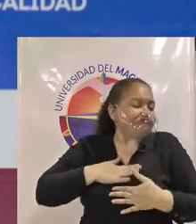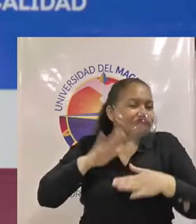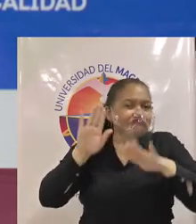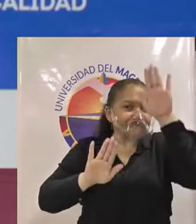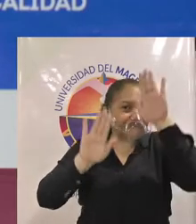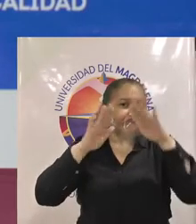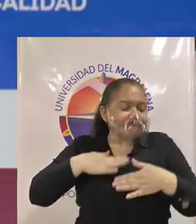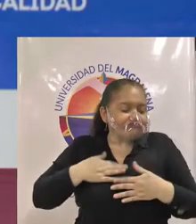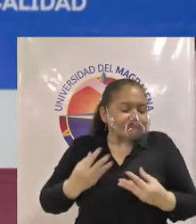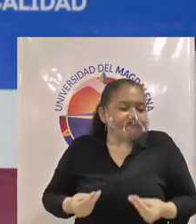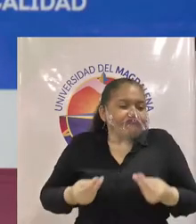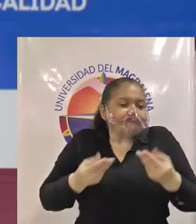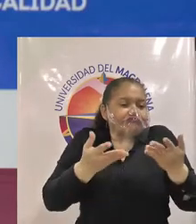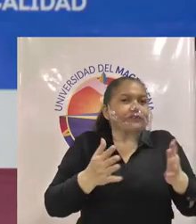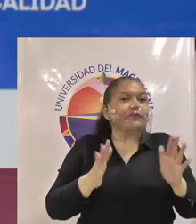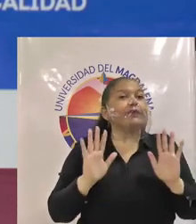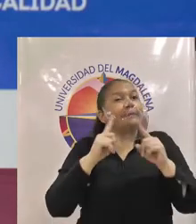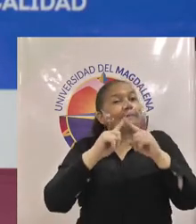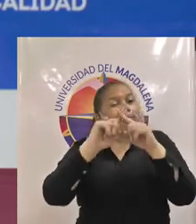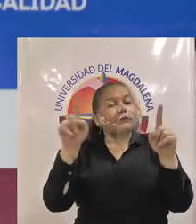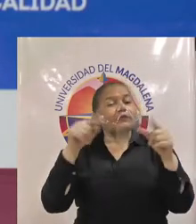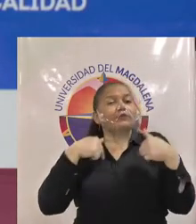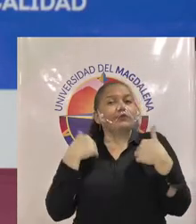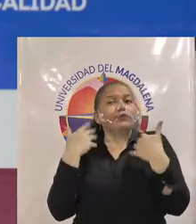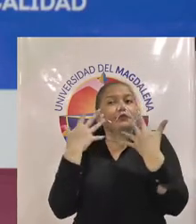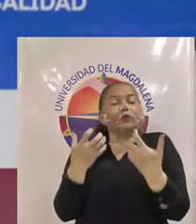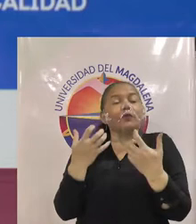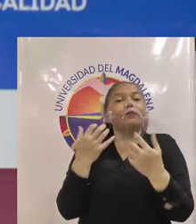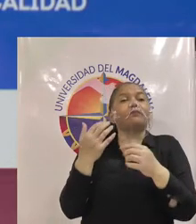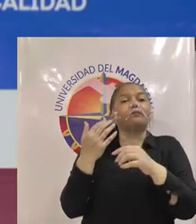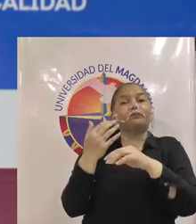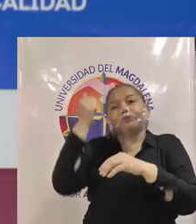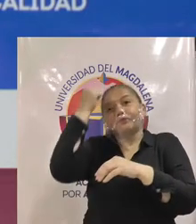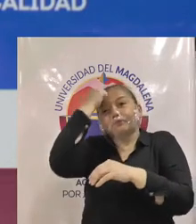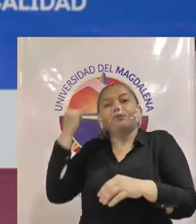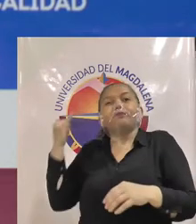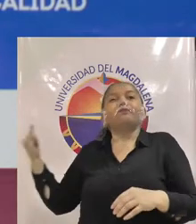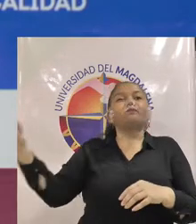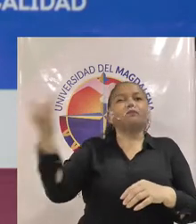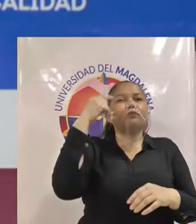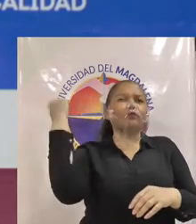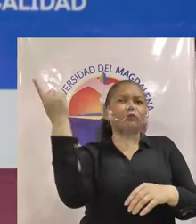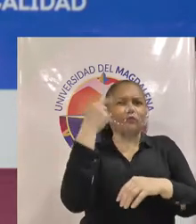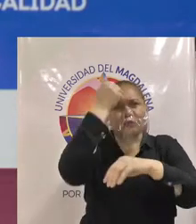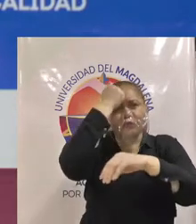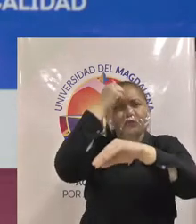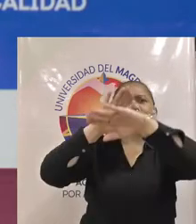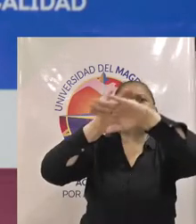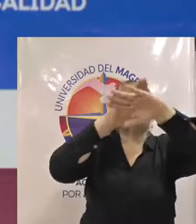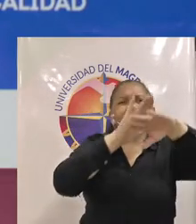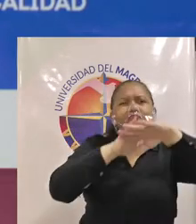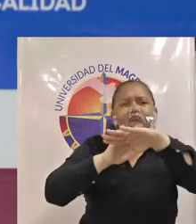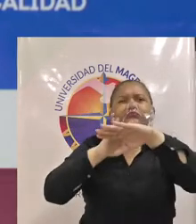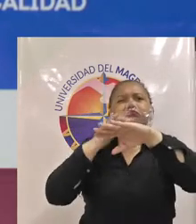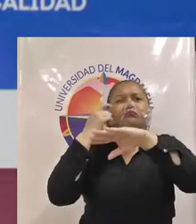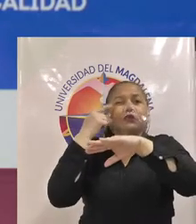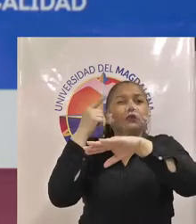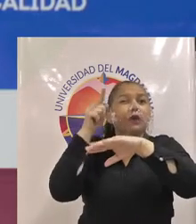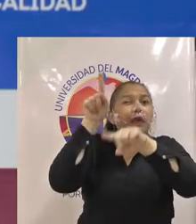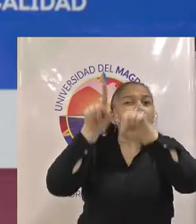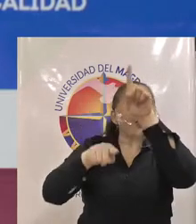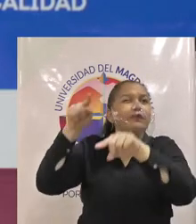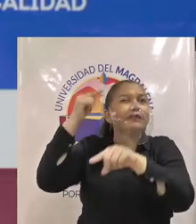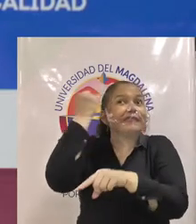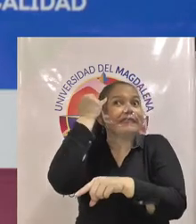pero evidentemente yo quiero invitar también a los profesores en general a que todas las ideas que